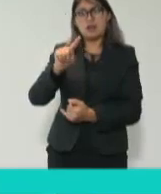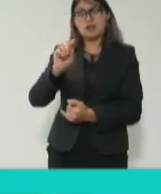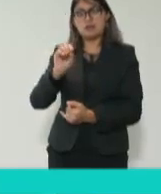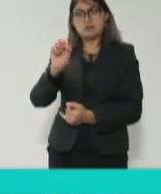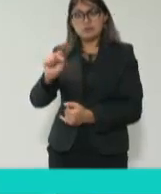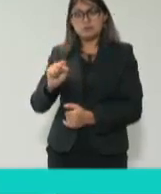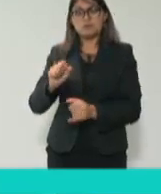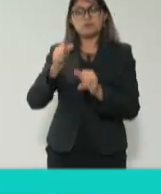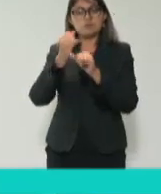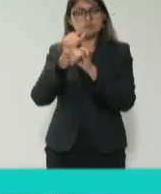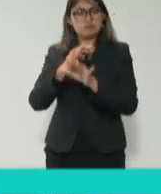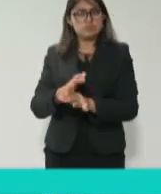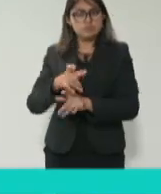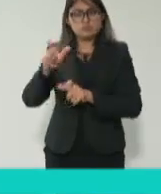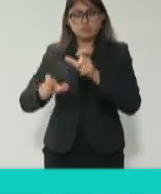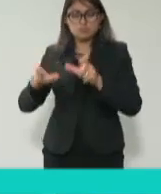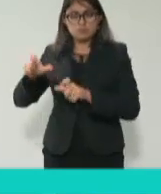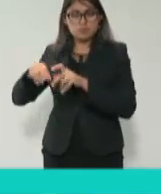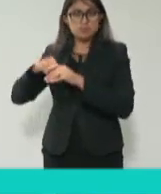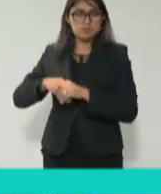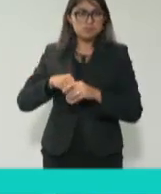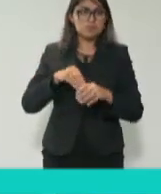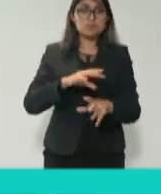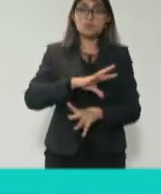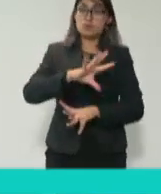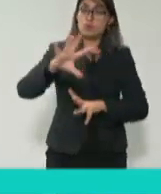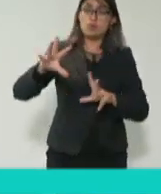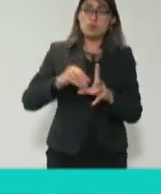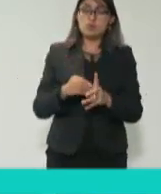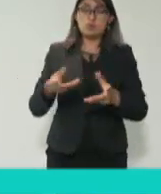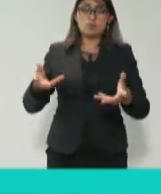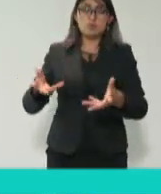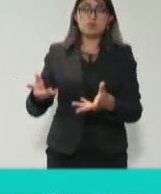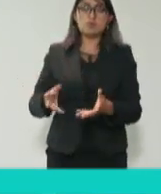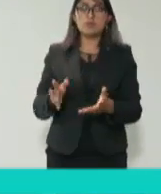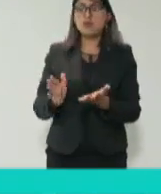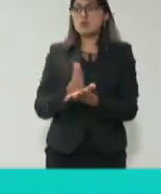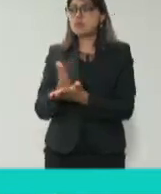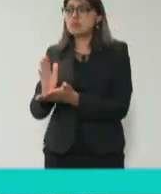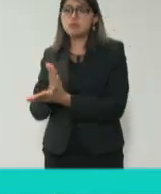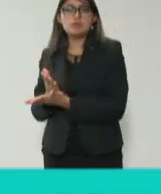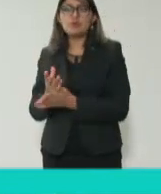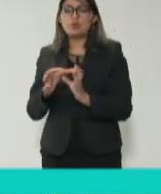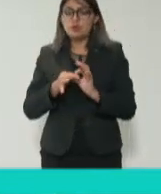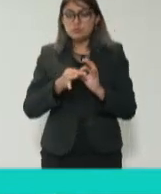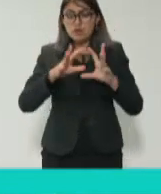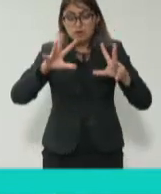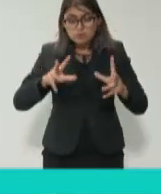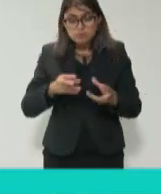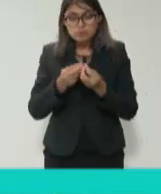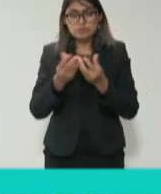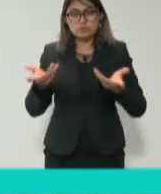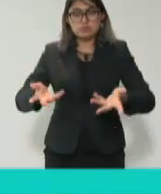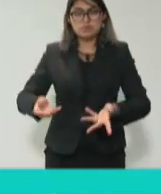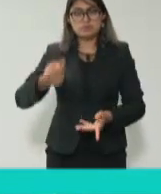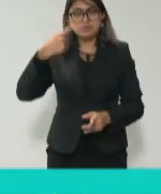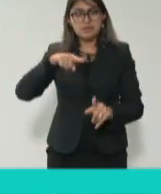solo quehacer, que no nos obligará a hacer cosas por separado. No, lo hacemos todo junto para lograr una gestión